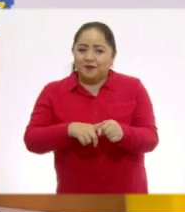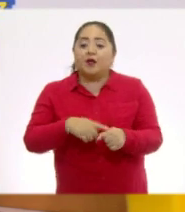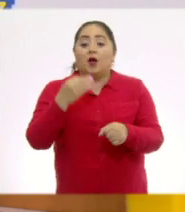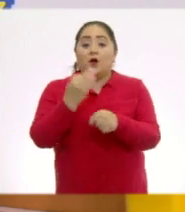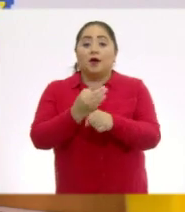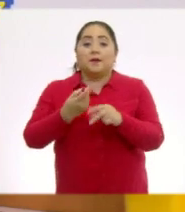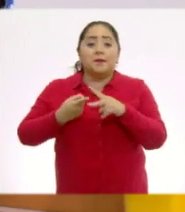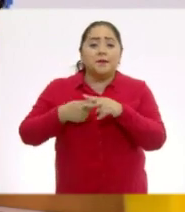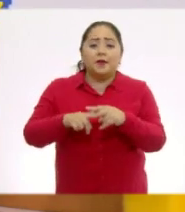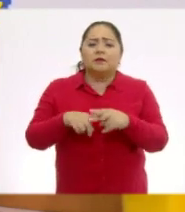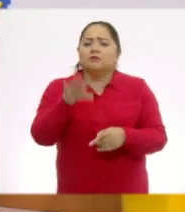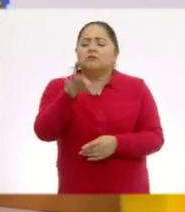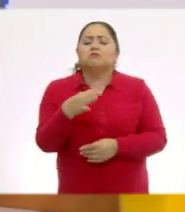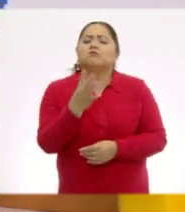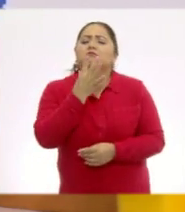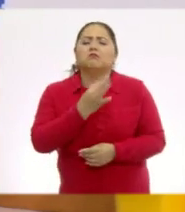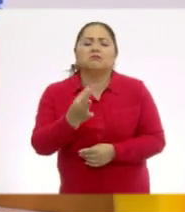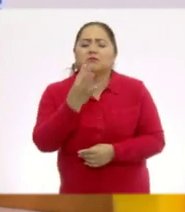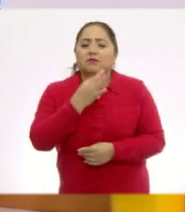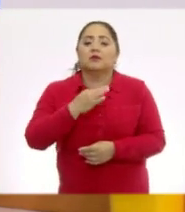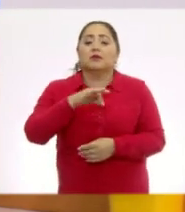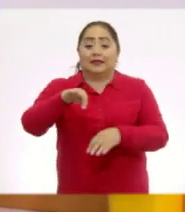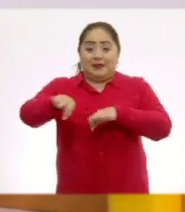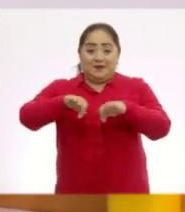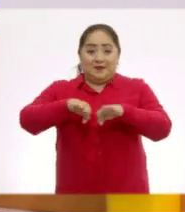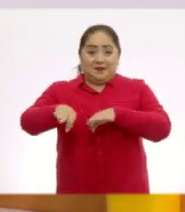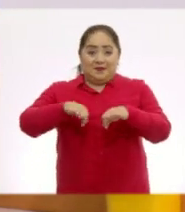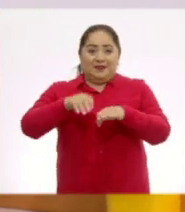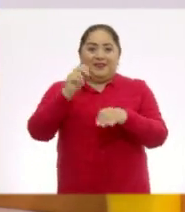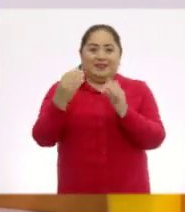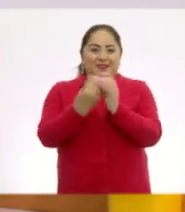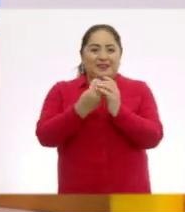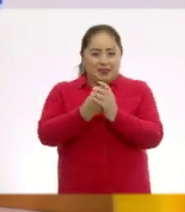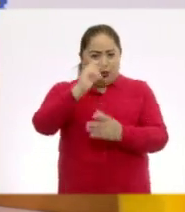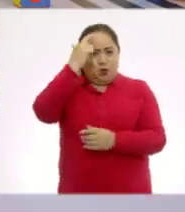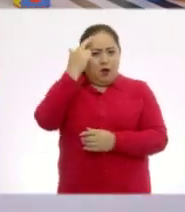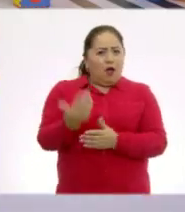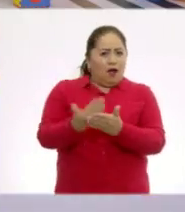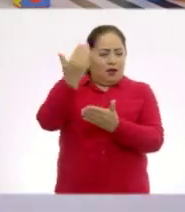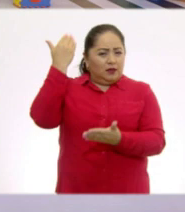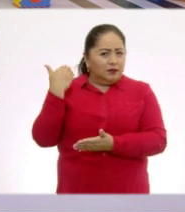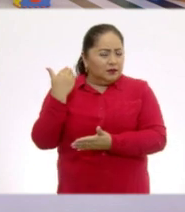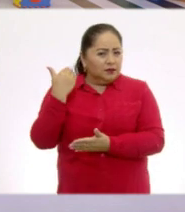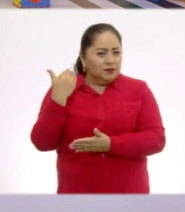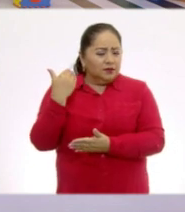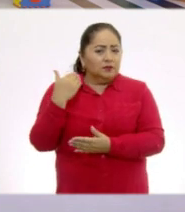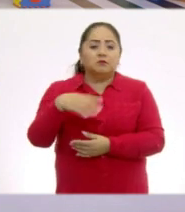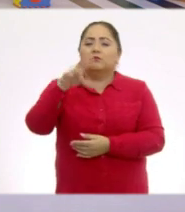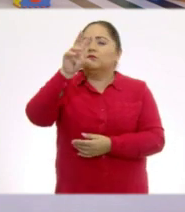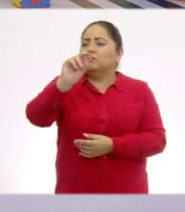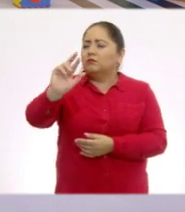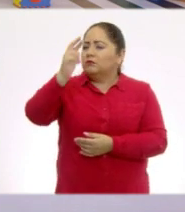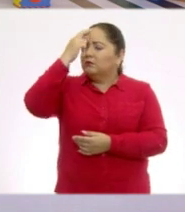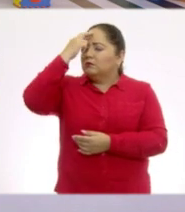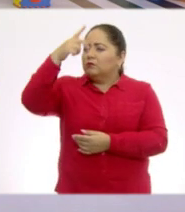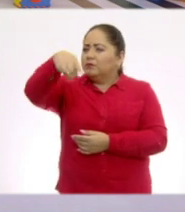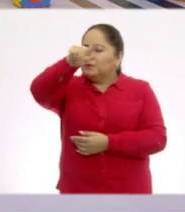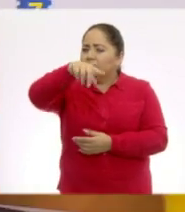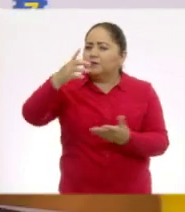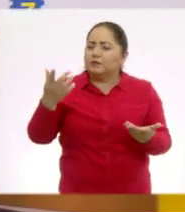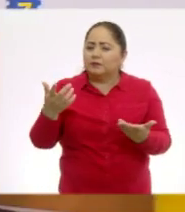con algo sencillo y que trabajamos en la clase pasada. Ahora, no sé si recuerden